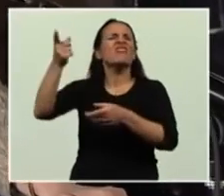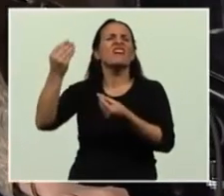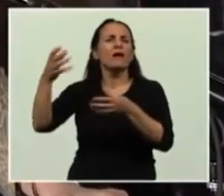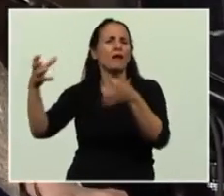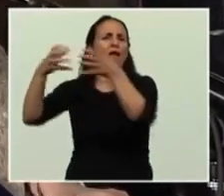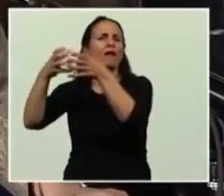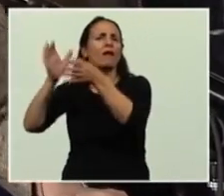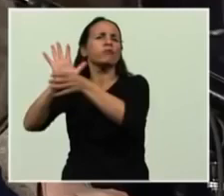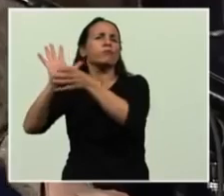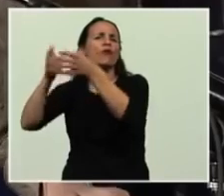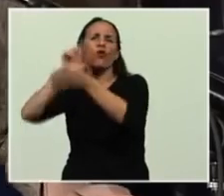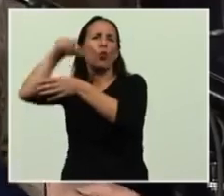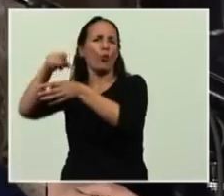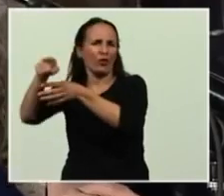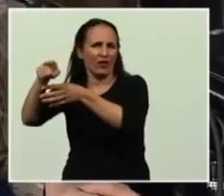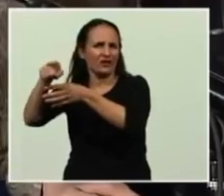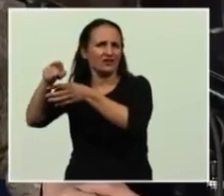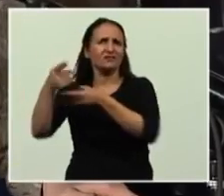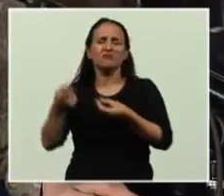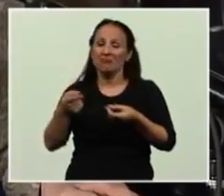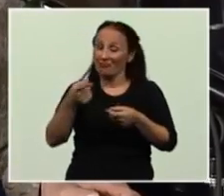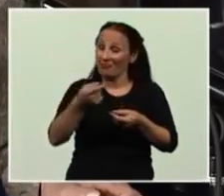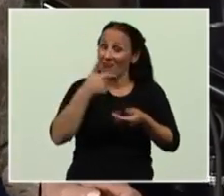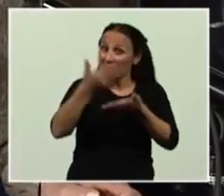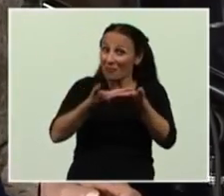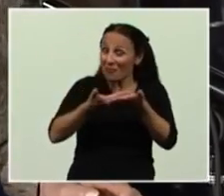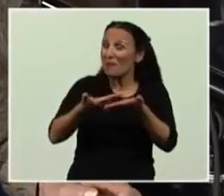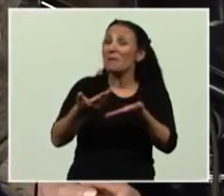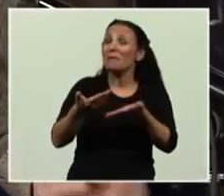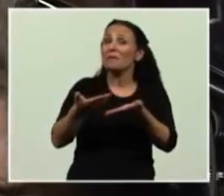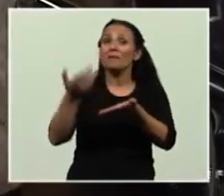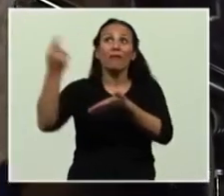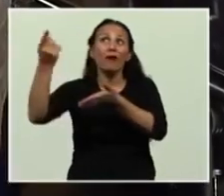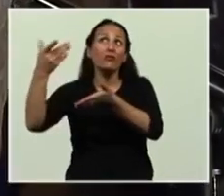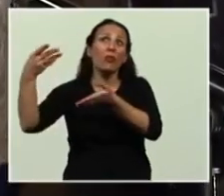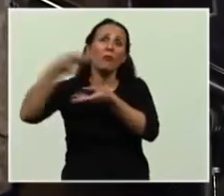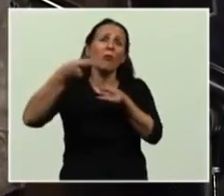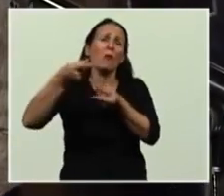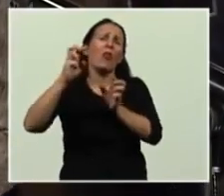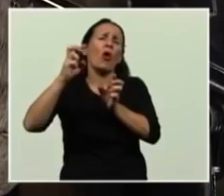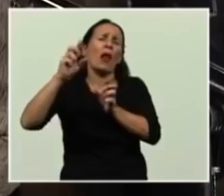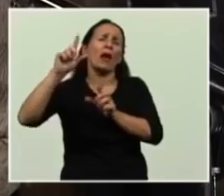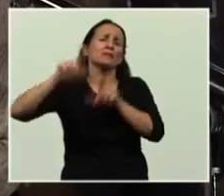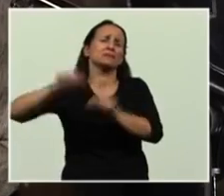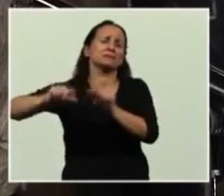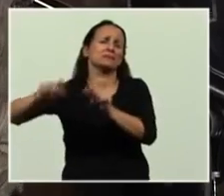que fueron adquiridos por muy pocos dólares